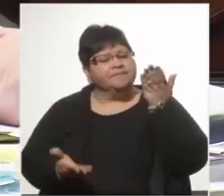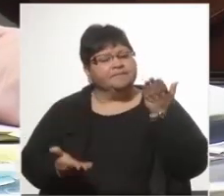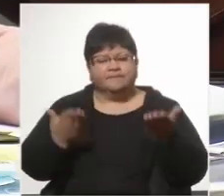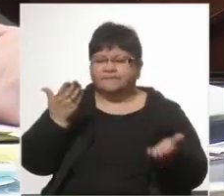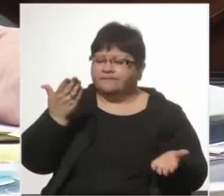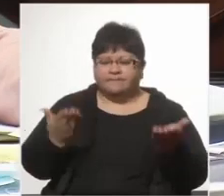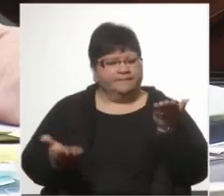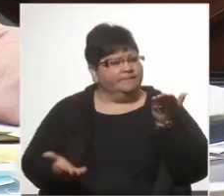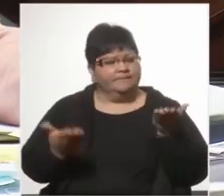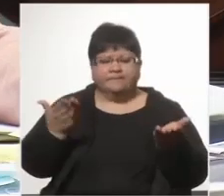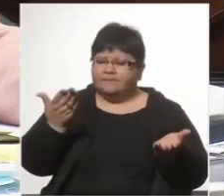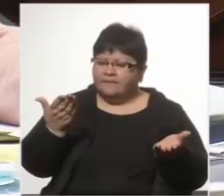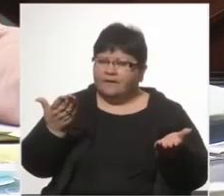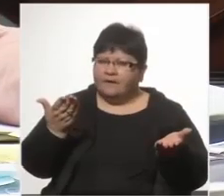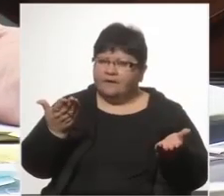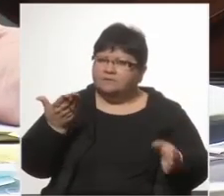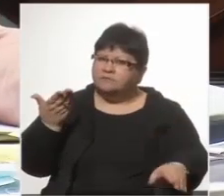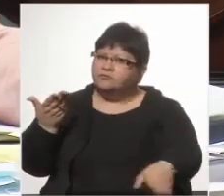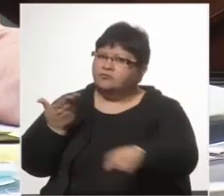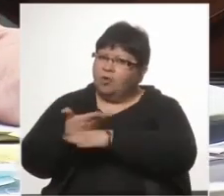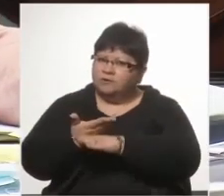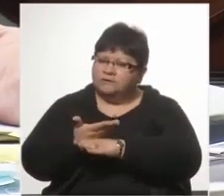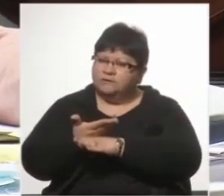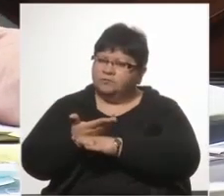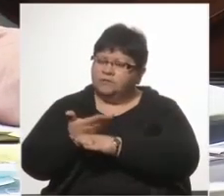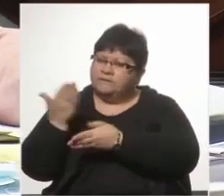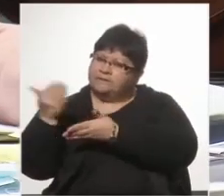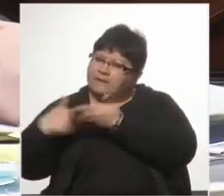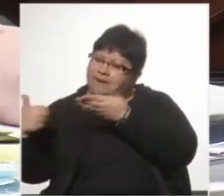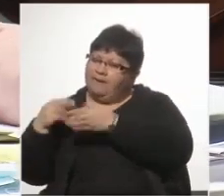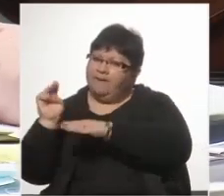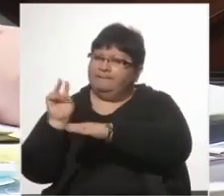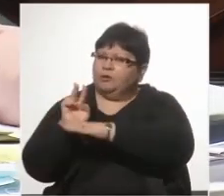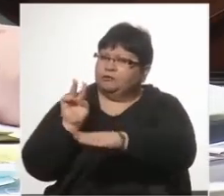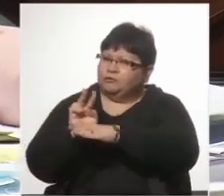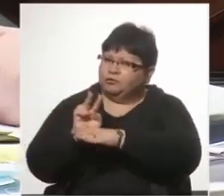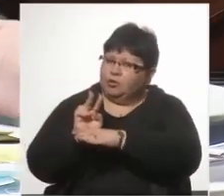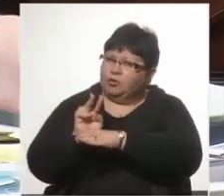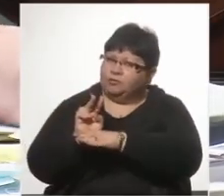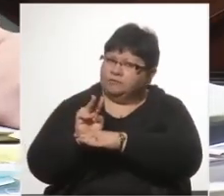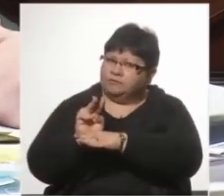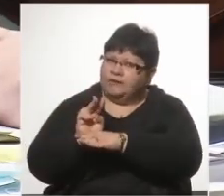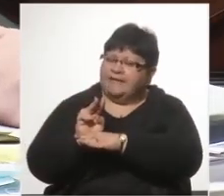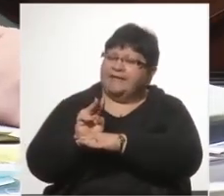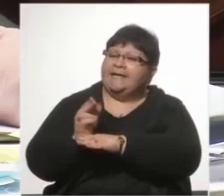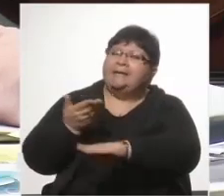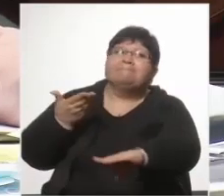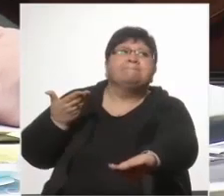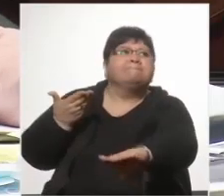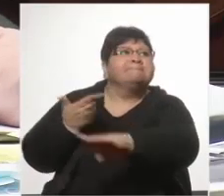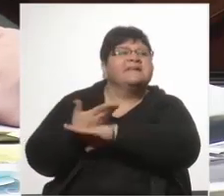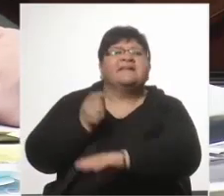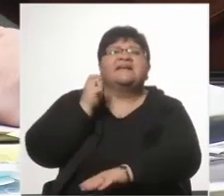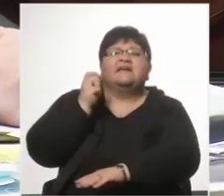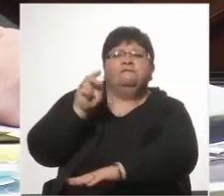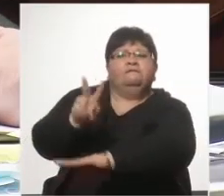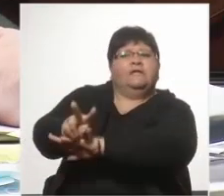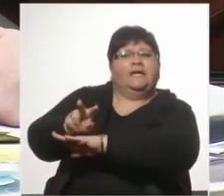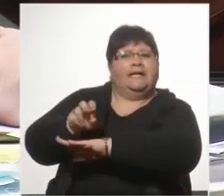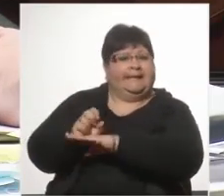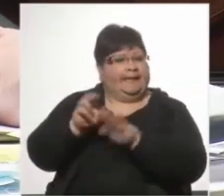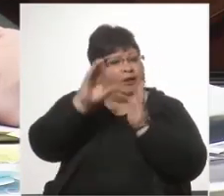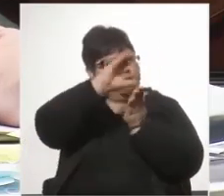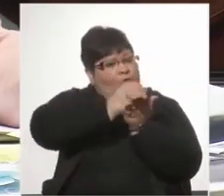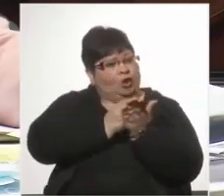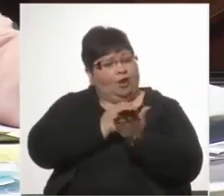evalúe si la solicitud de desafuero hecha, en este caso por fiscalía, porque tenemos un código de proceso penal que